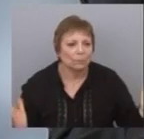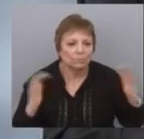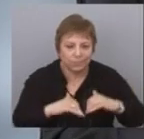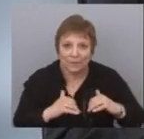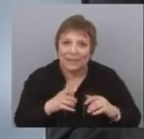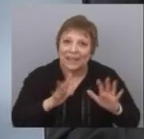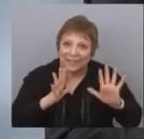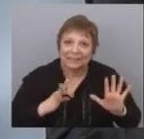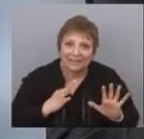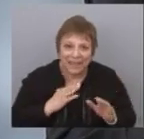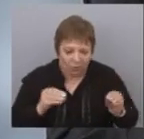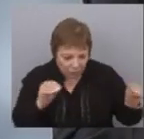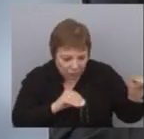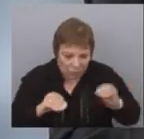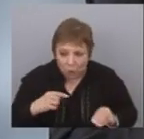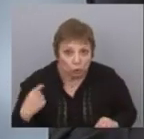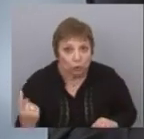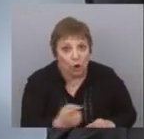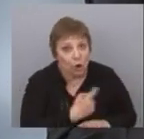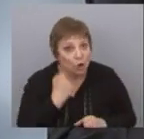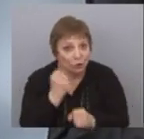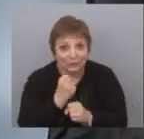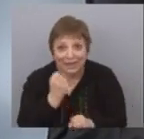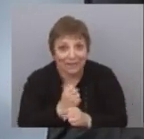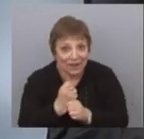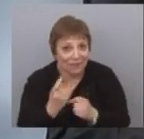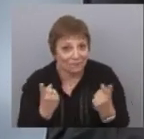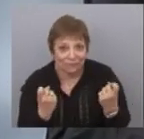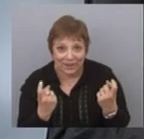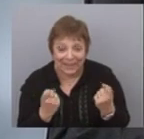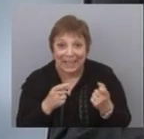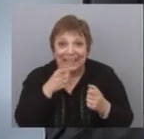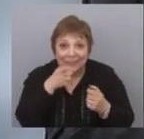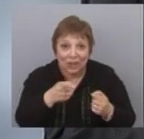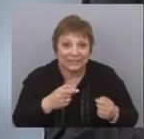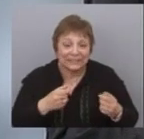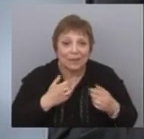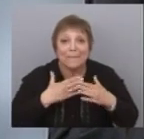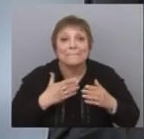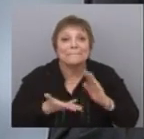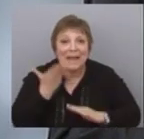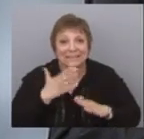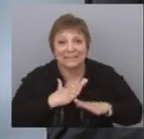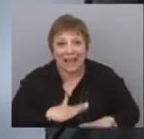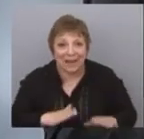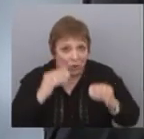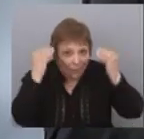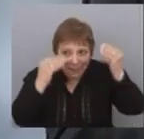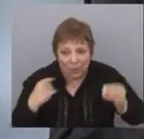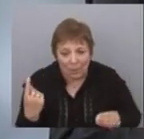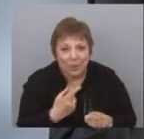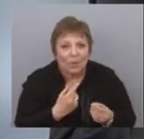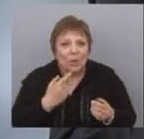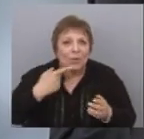el manejo de los números de la economía y eso brinda muchísima tranquilidad porque hay muchísimo